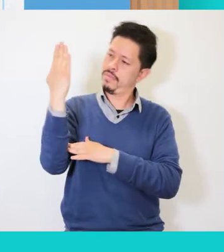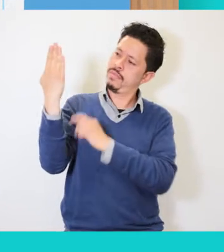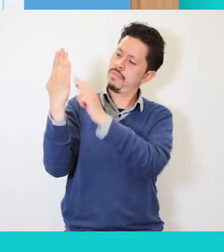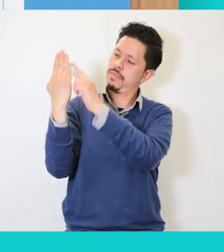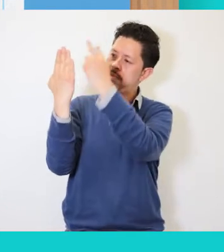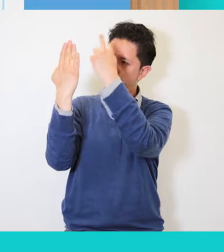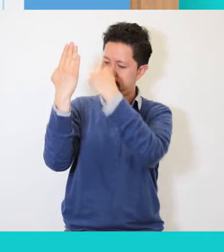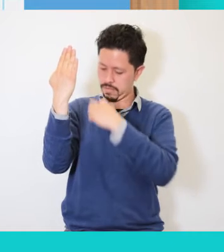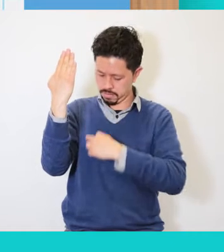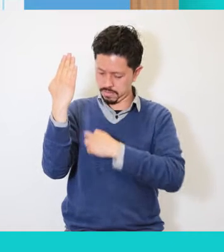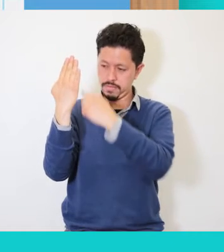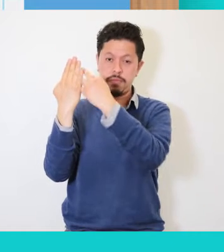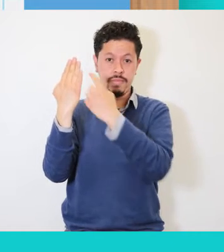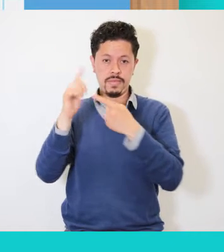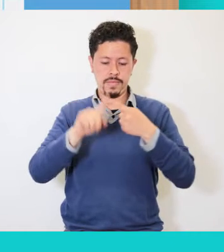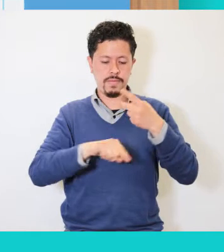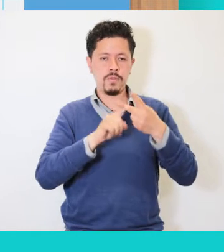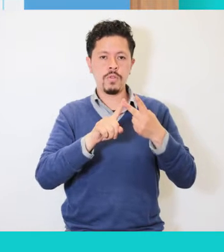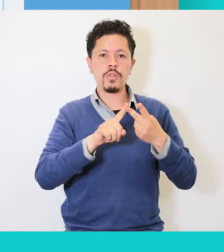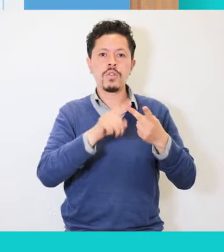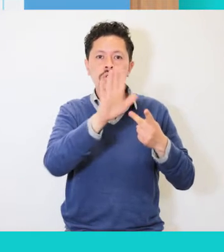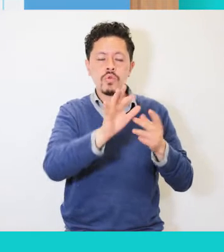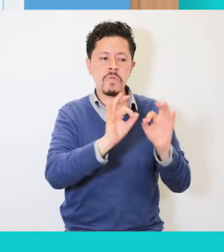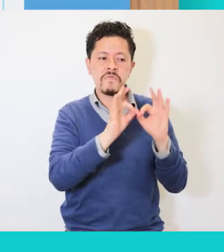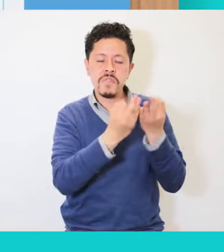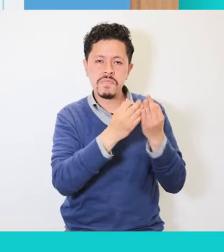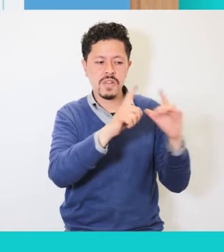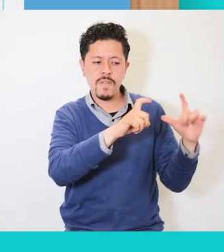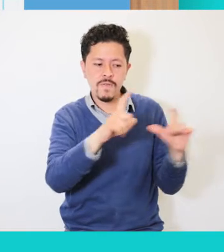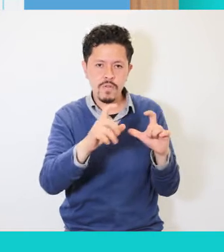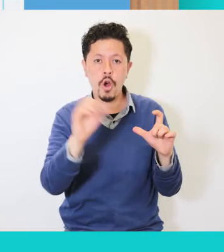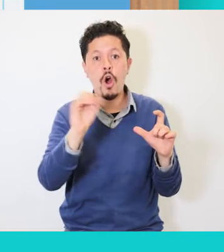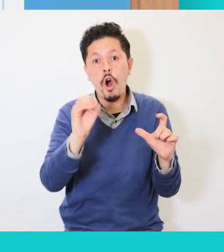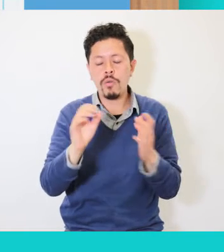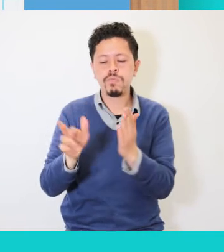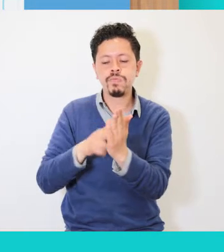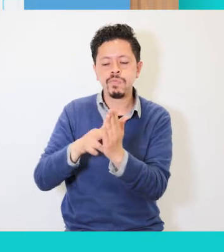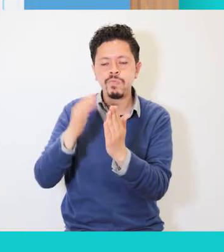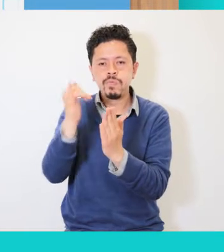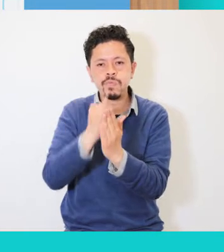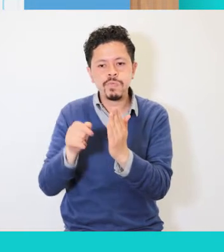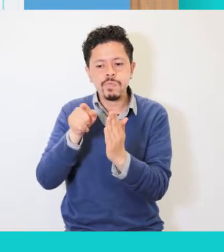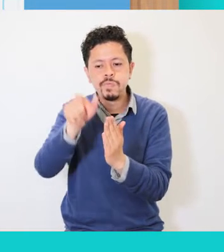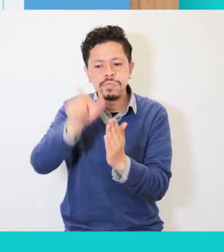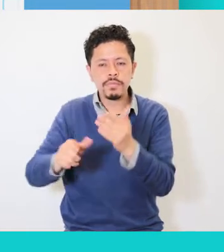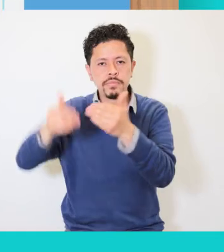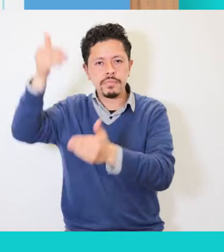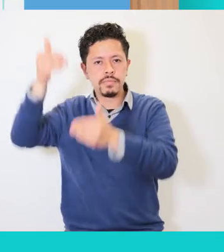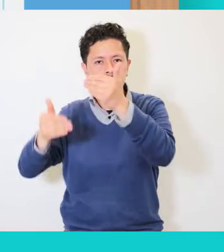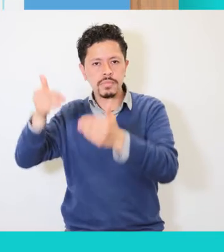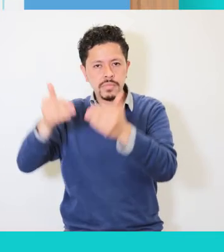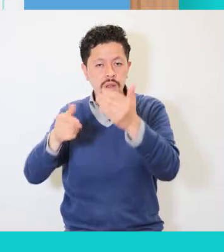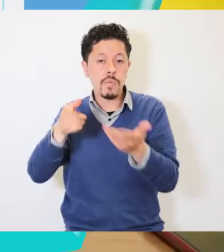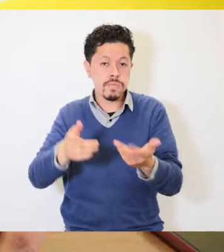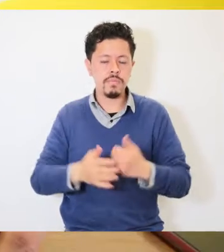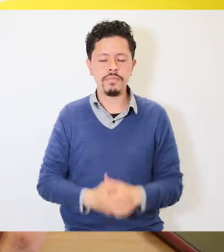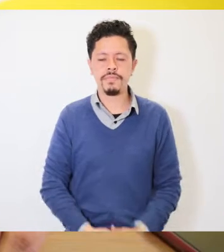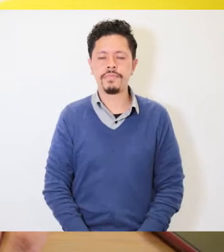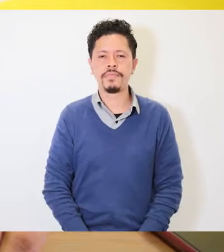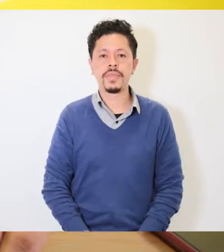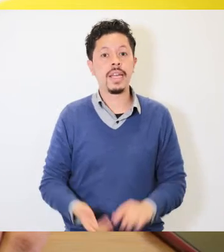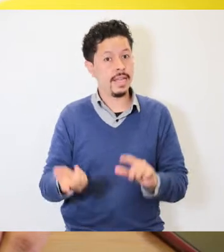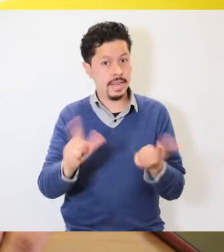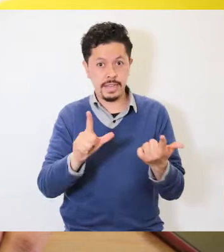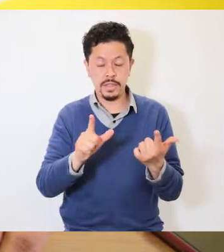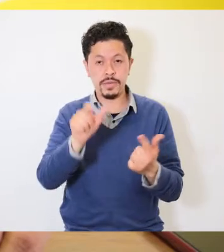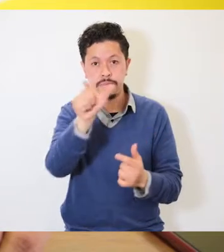espejo para observar nuestro cuerpo y fotografías de familiares o imágenes de personas de diferentes edades. Bueno